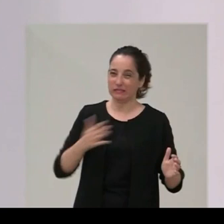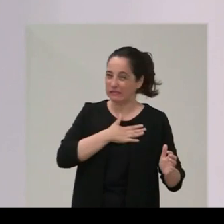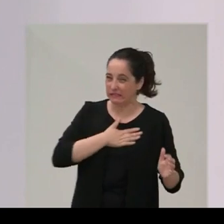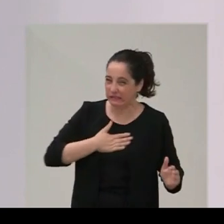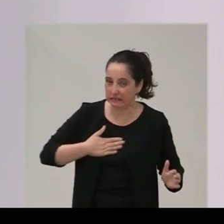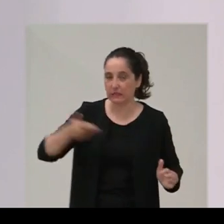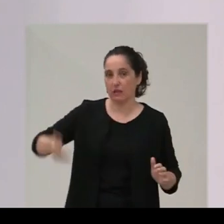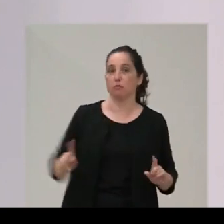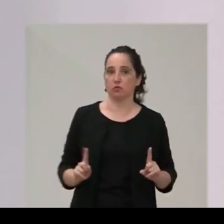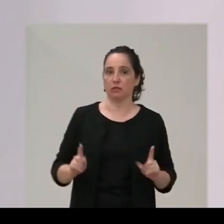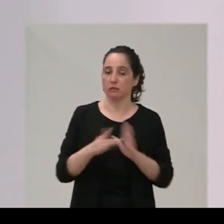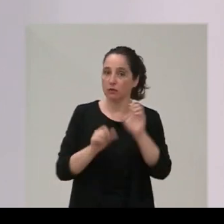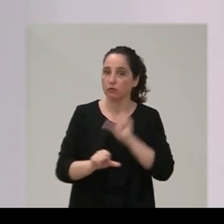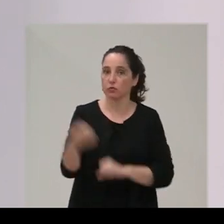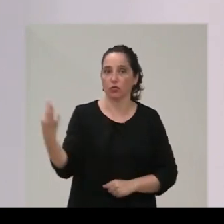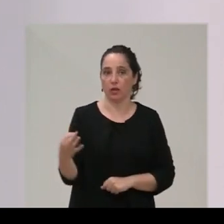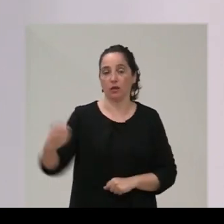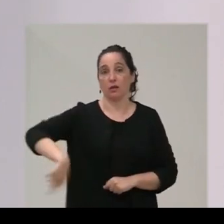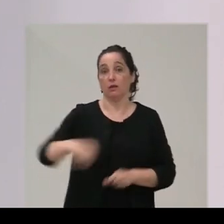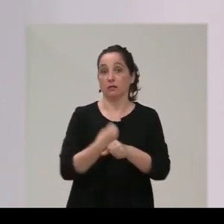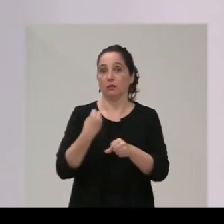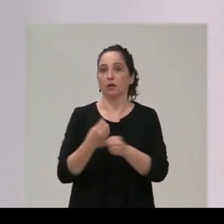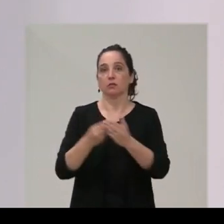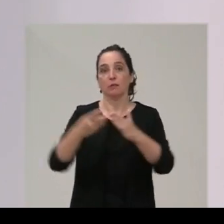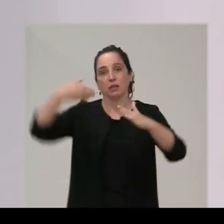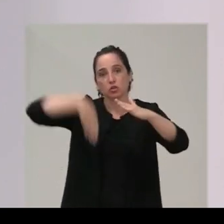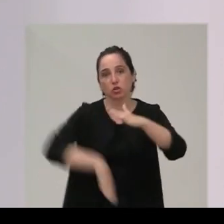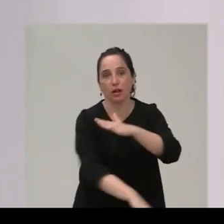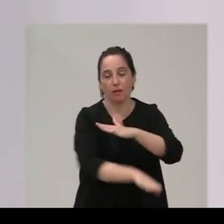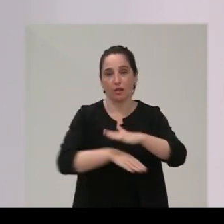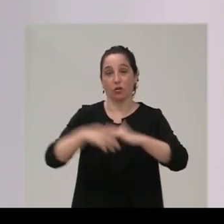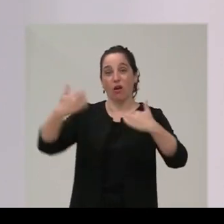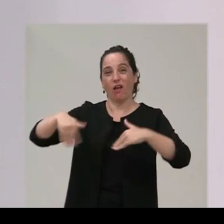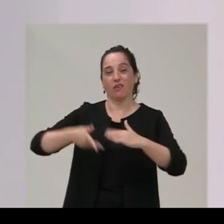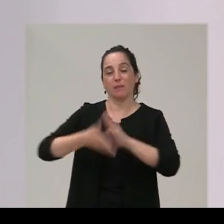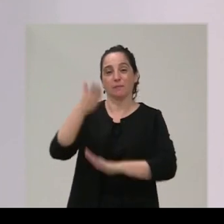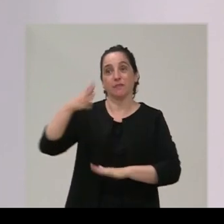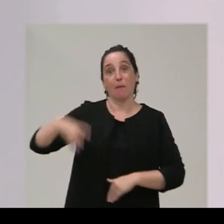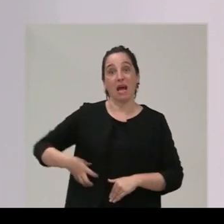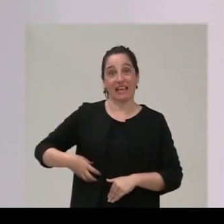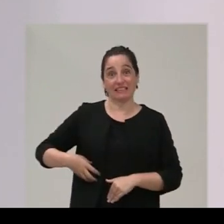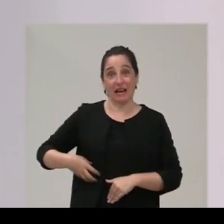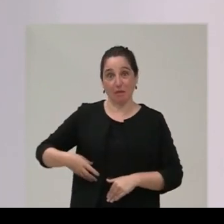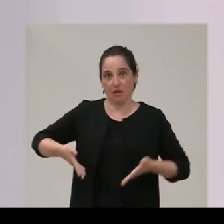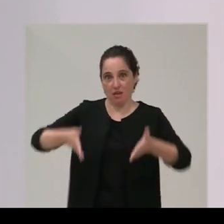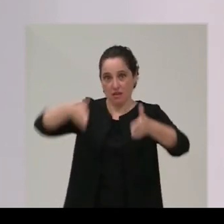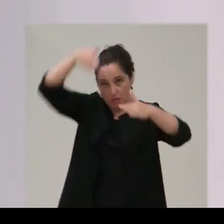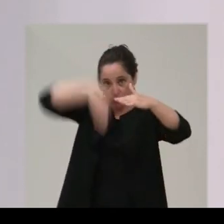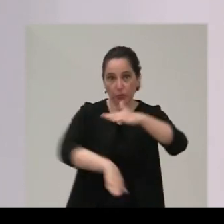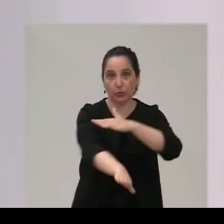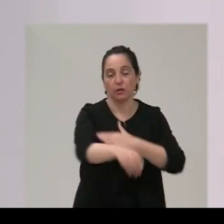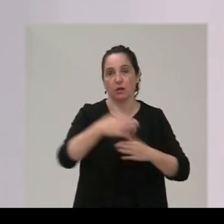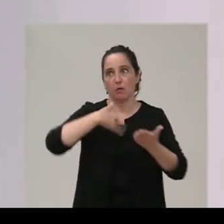grande importante y a futuro trabajaremos juntos en el soterramiento de Marqués de la Hermida y como digo son tantos